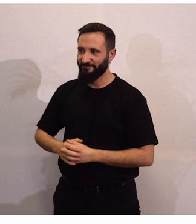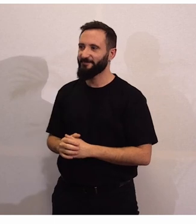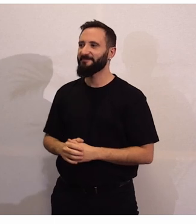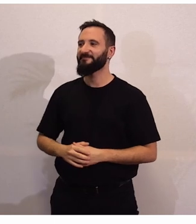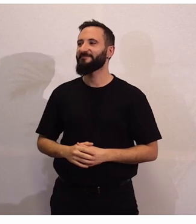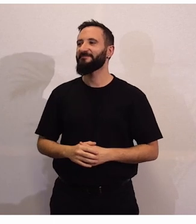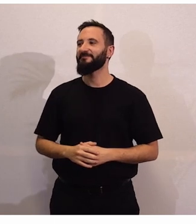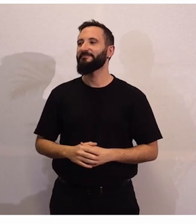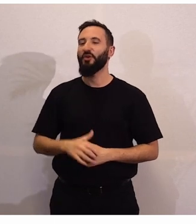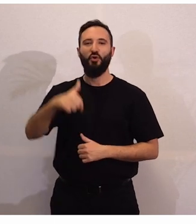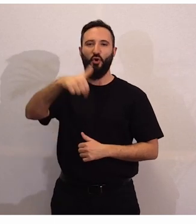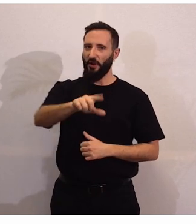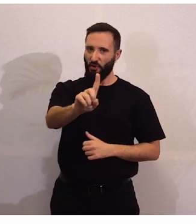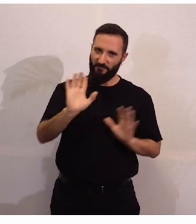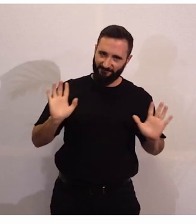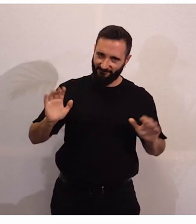Pero hoy no.